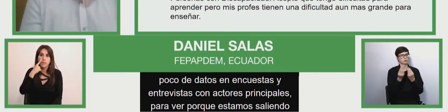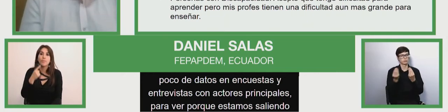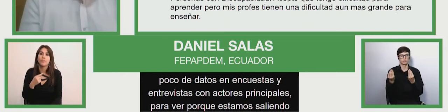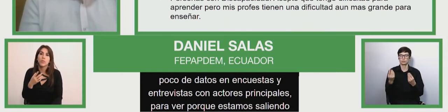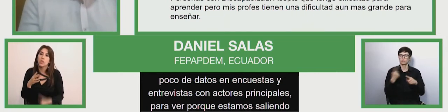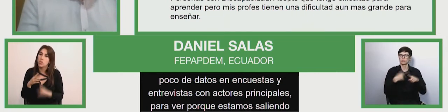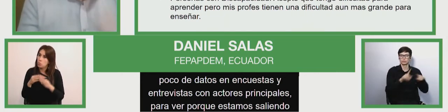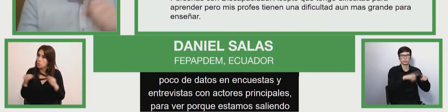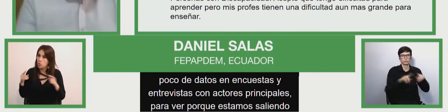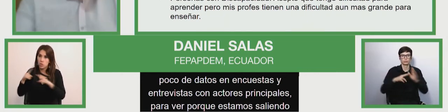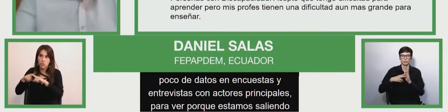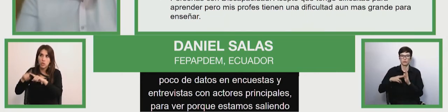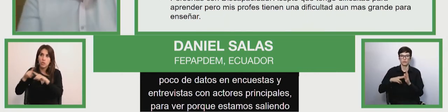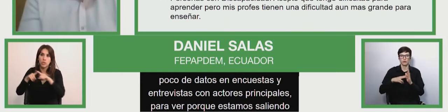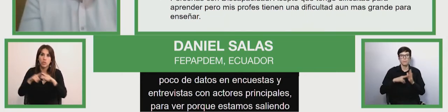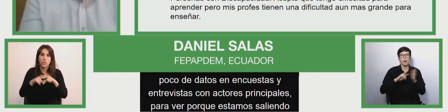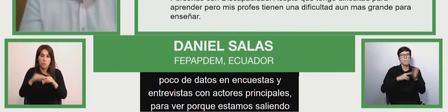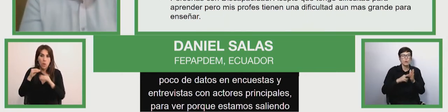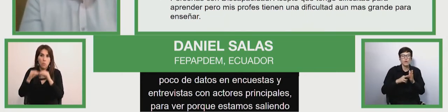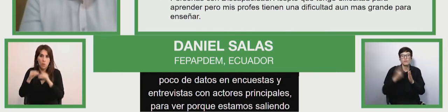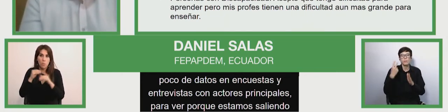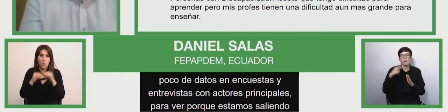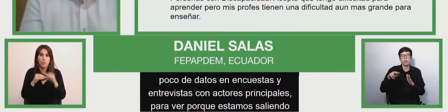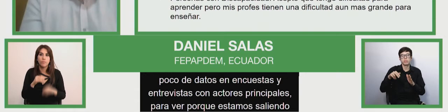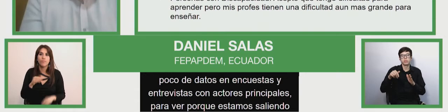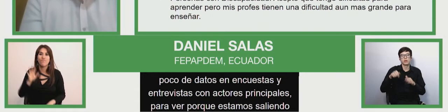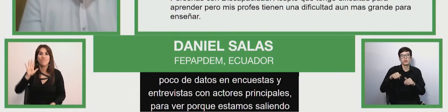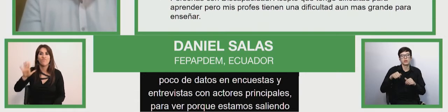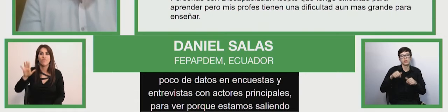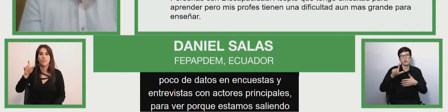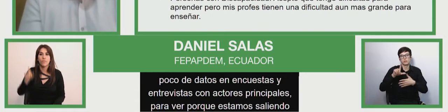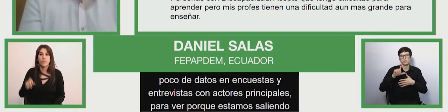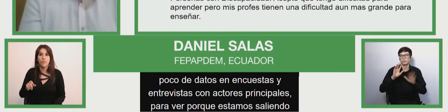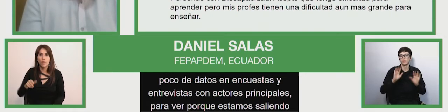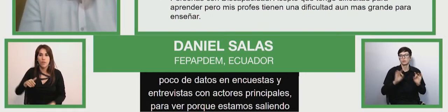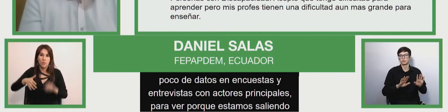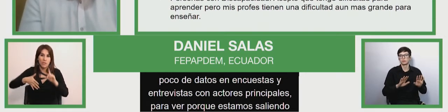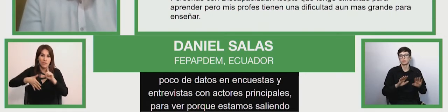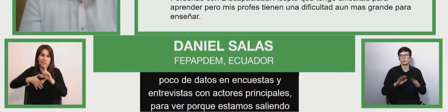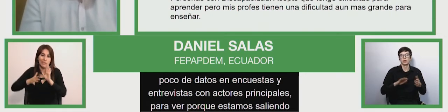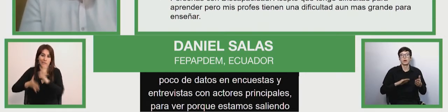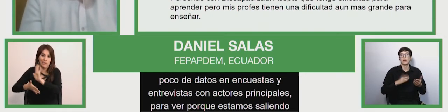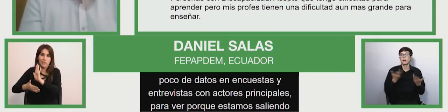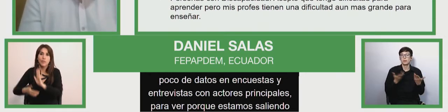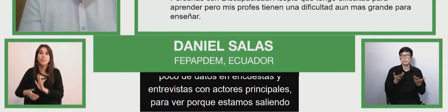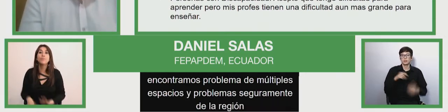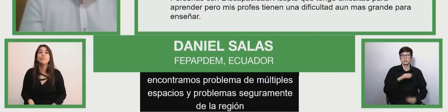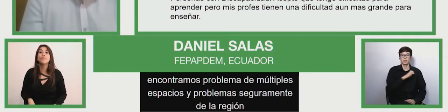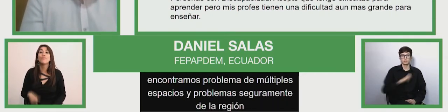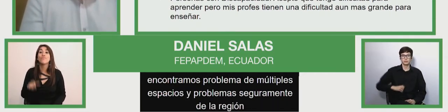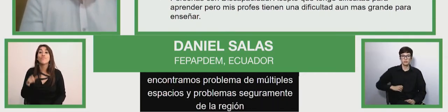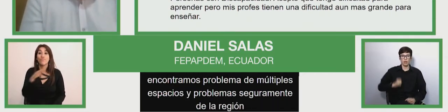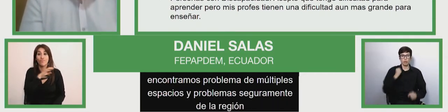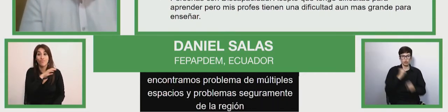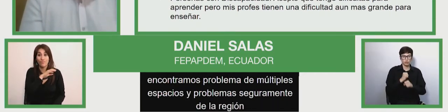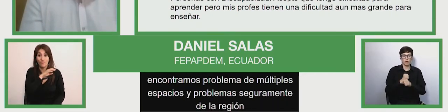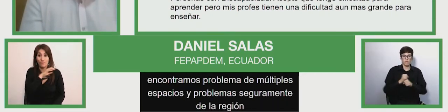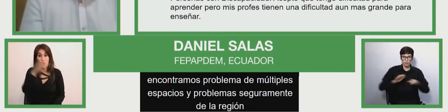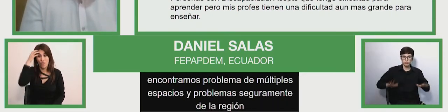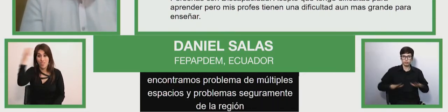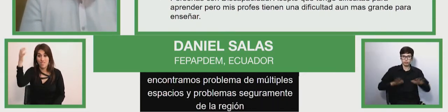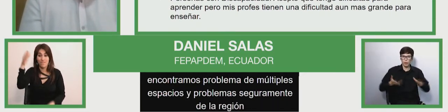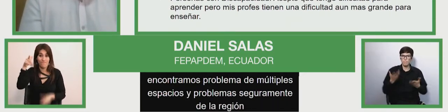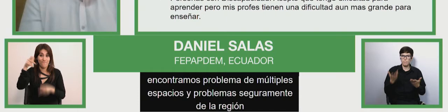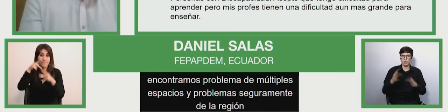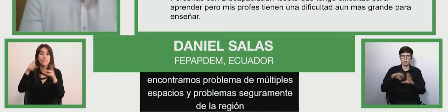y problemas seguramente comunes en la región. El primero que el Estado está dispuesto a trabajar, al menos en nuestro caso, por la